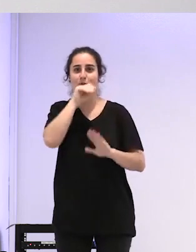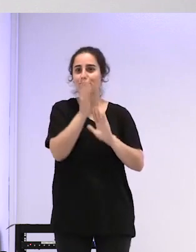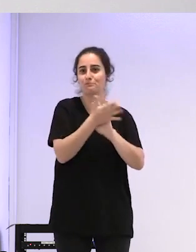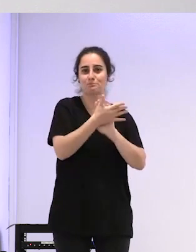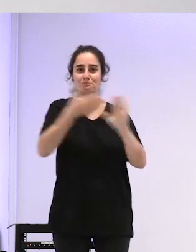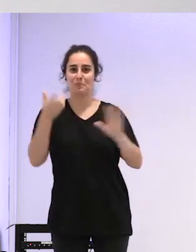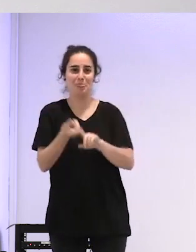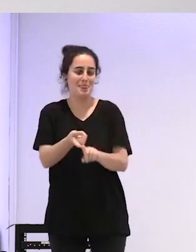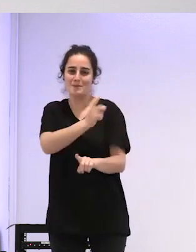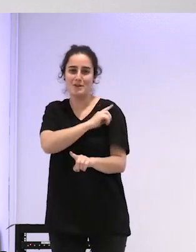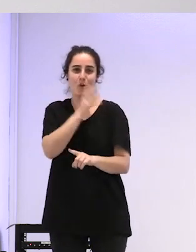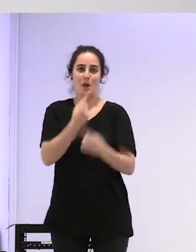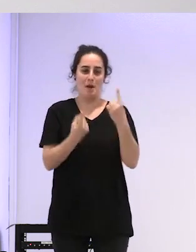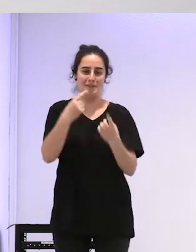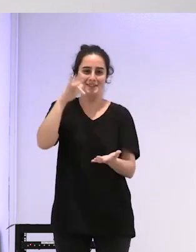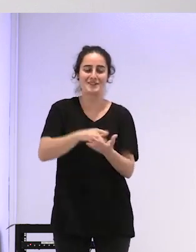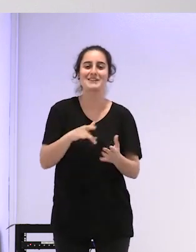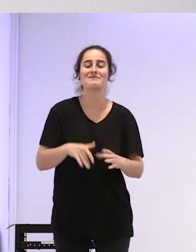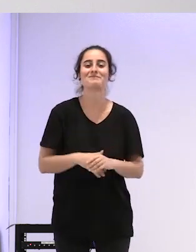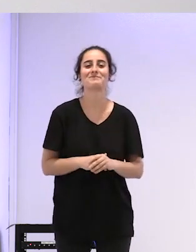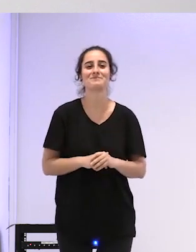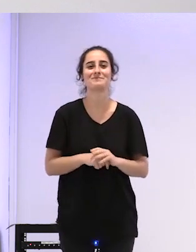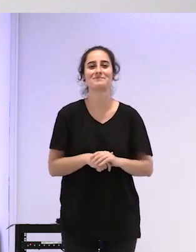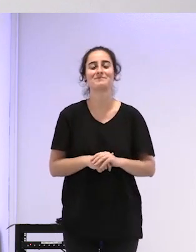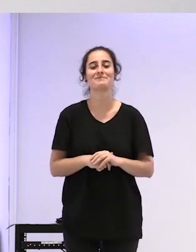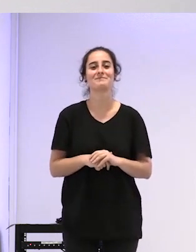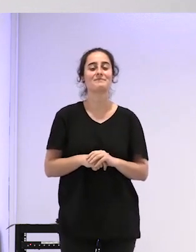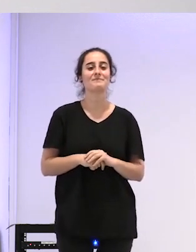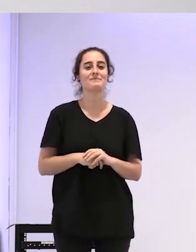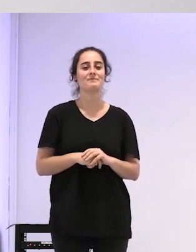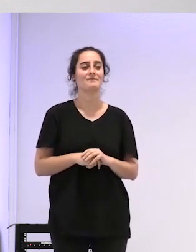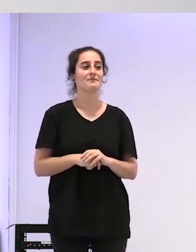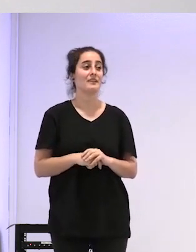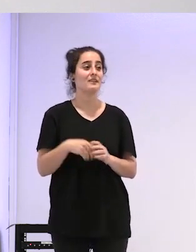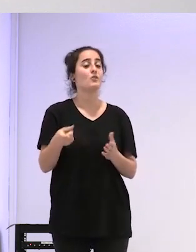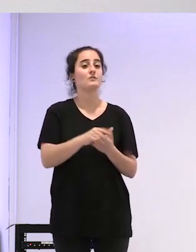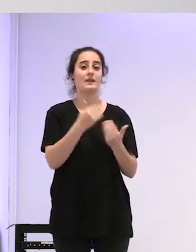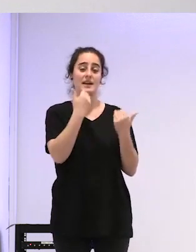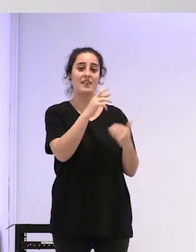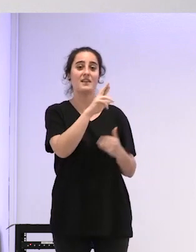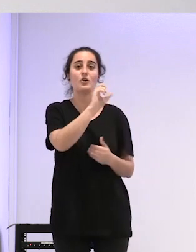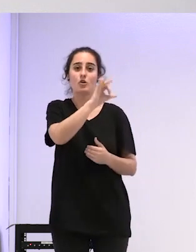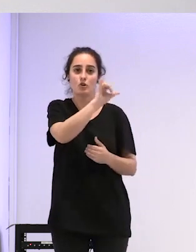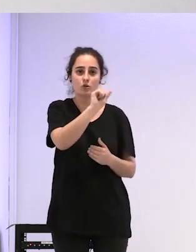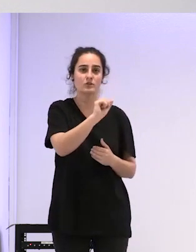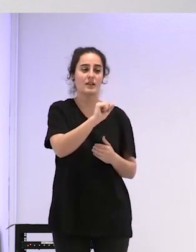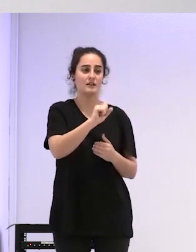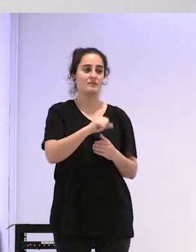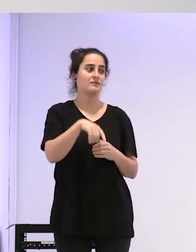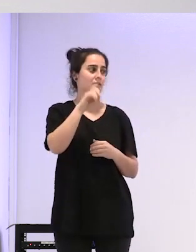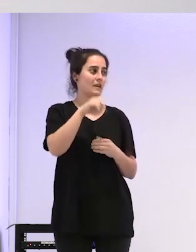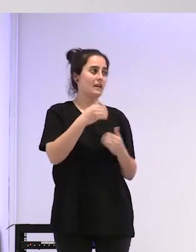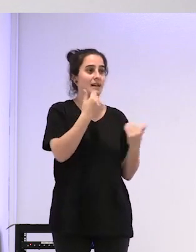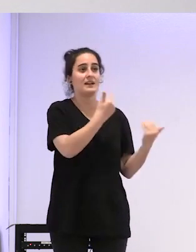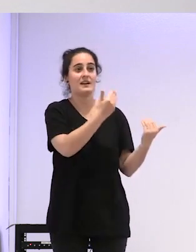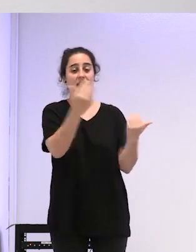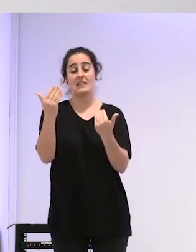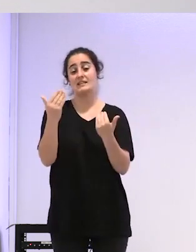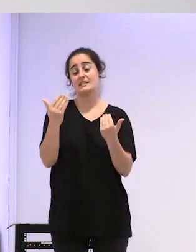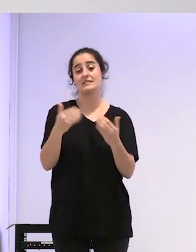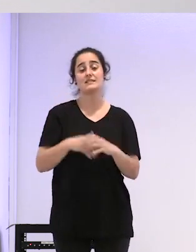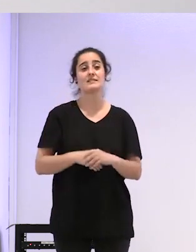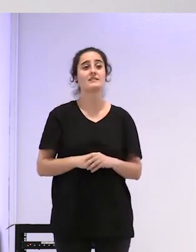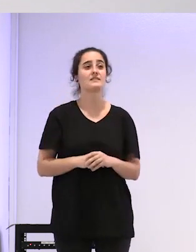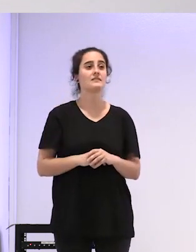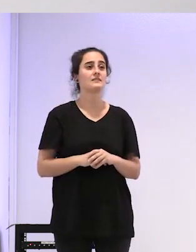rápido que a veces me pasa y bueno de nuevo gracias a Rosa gracias a todo el mundo y que